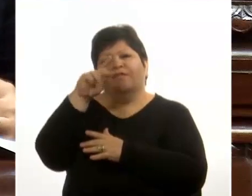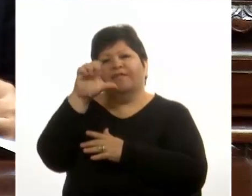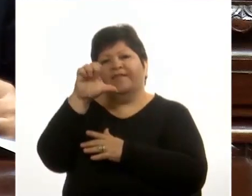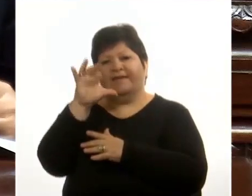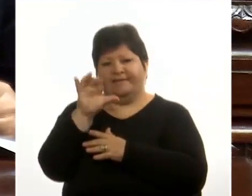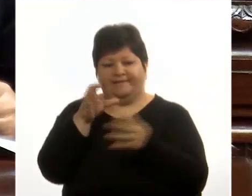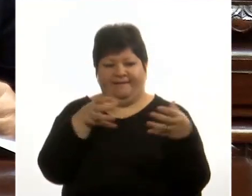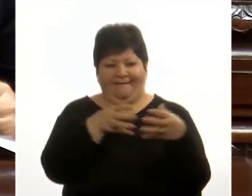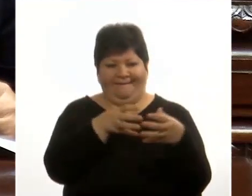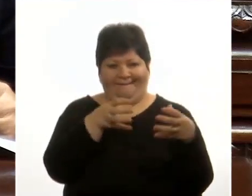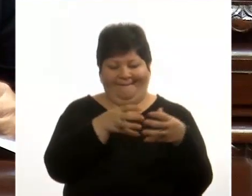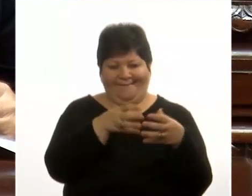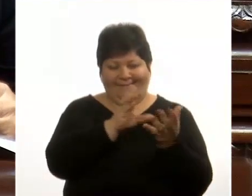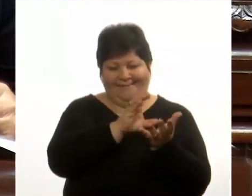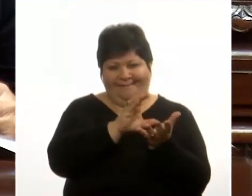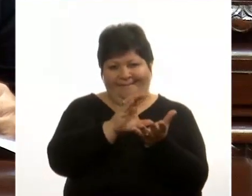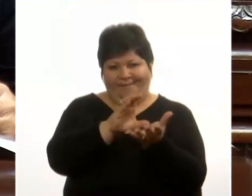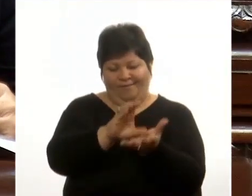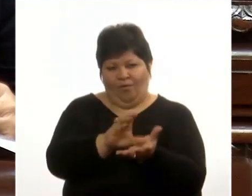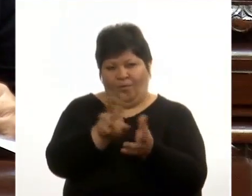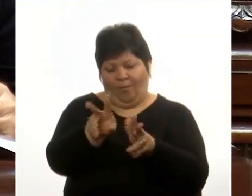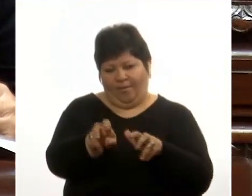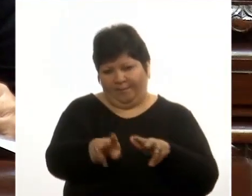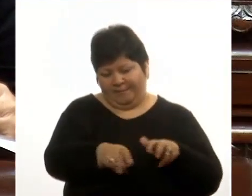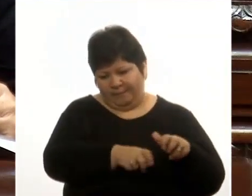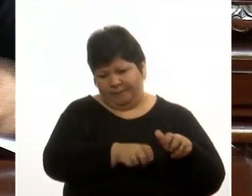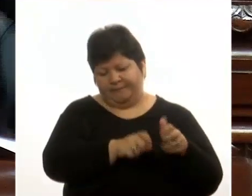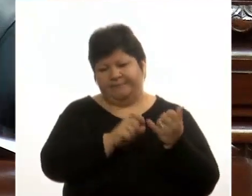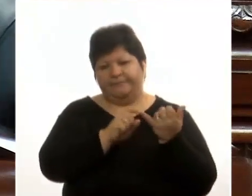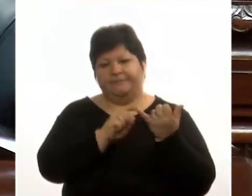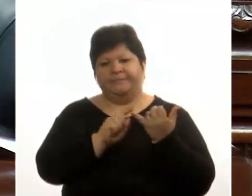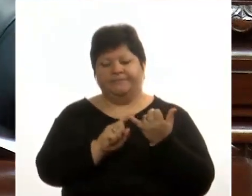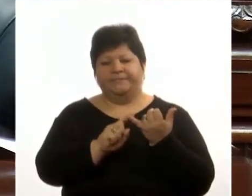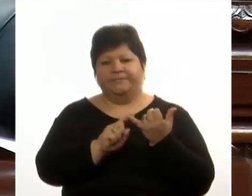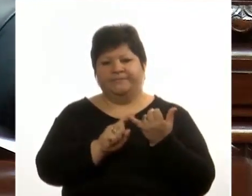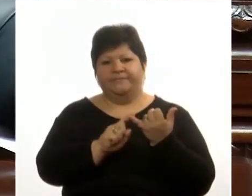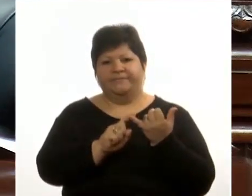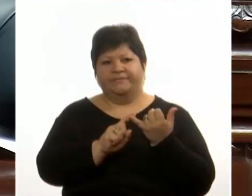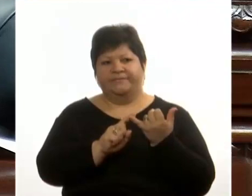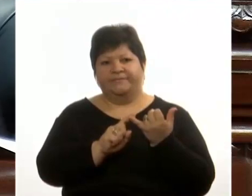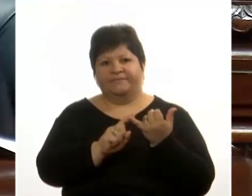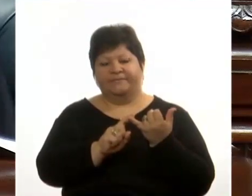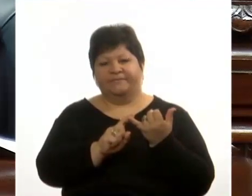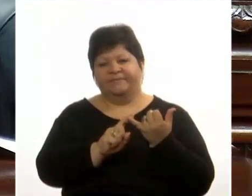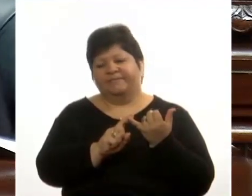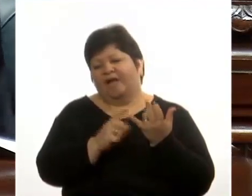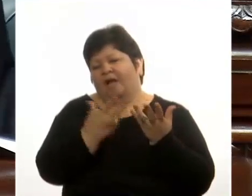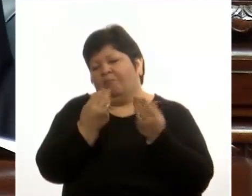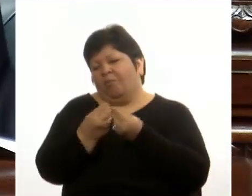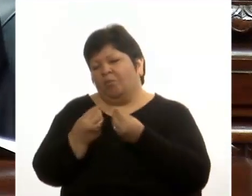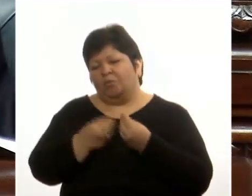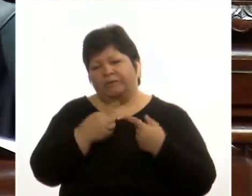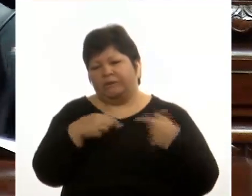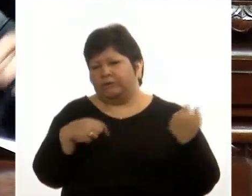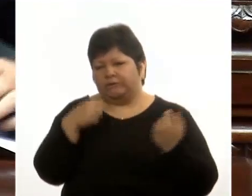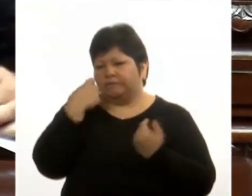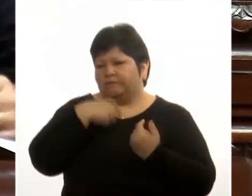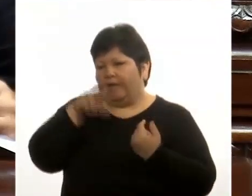recuerdo que se estableció un requisito fundamental que hoy se está violando. Y se ha violado repetidamente.